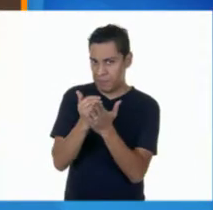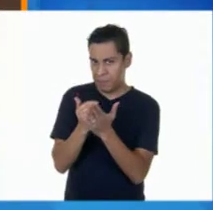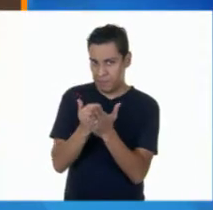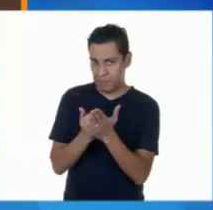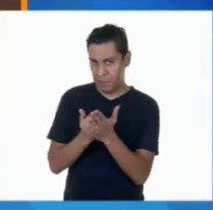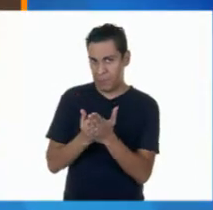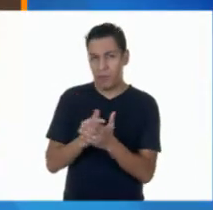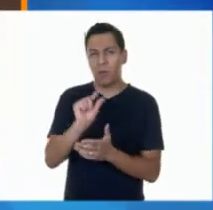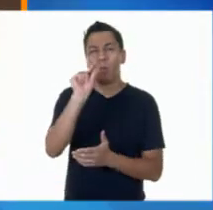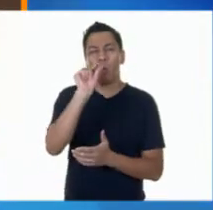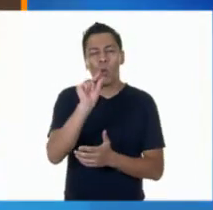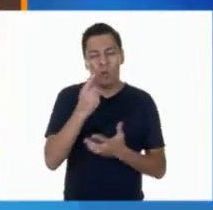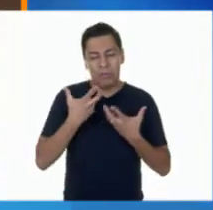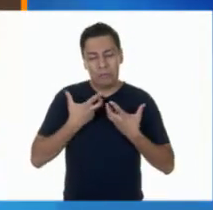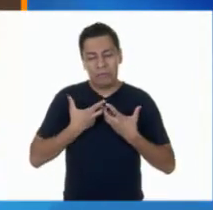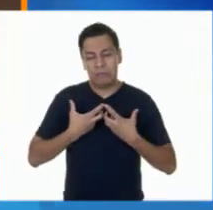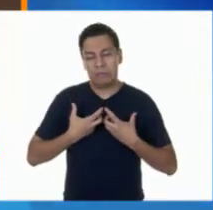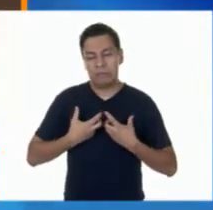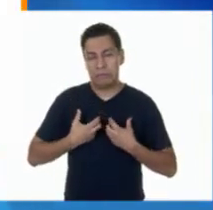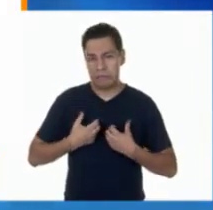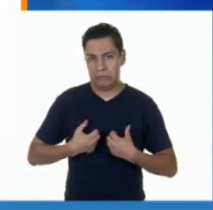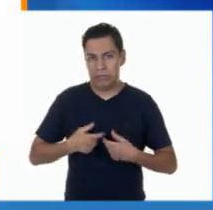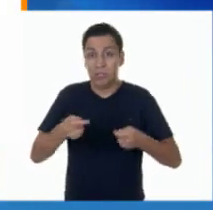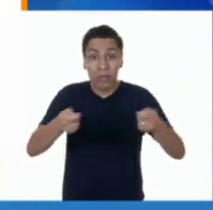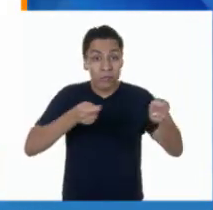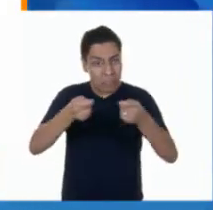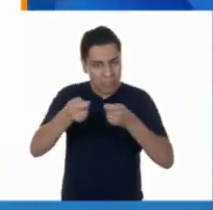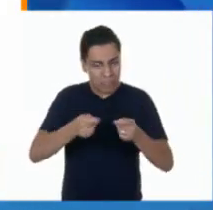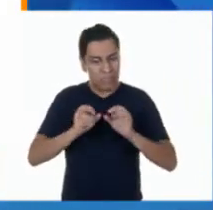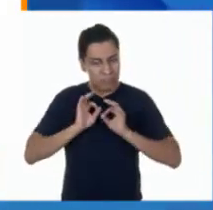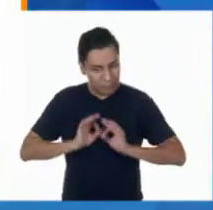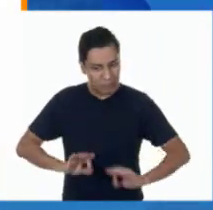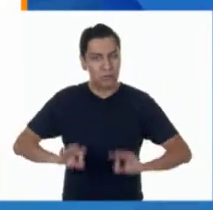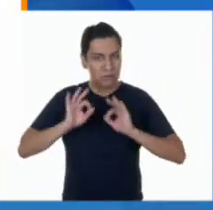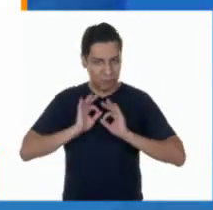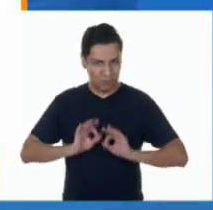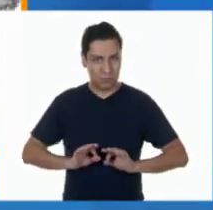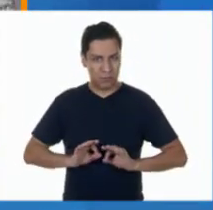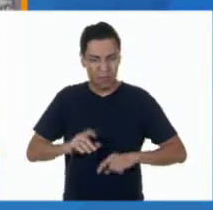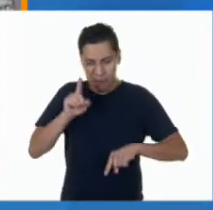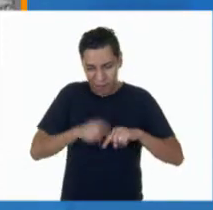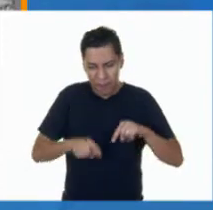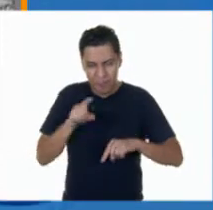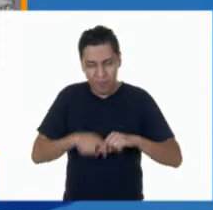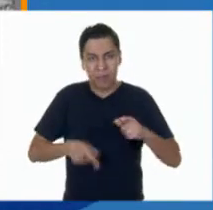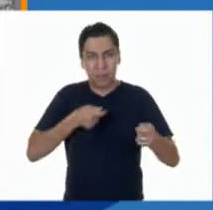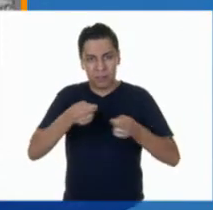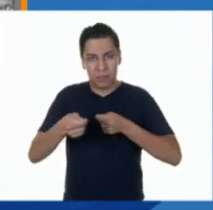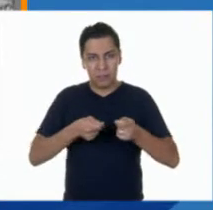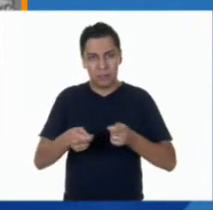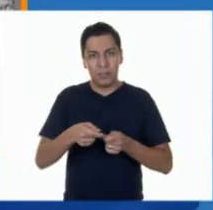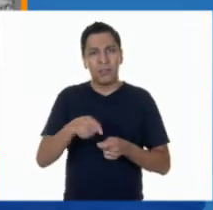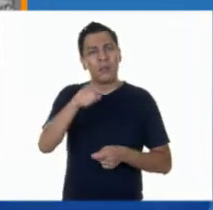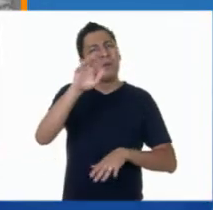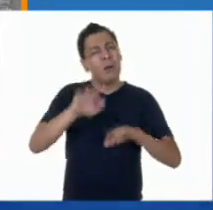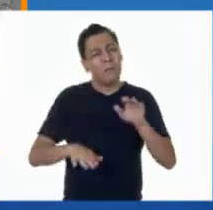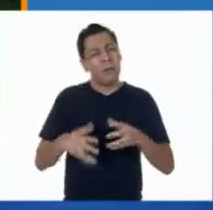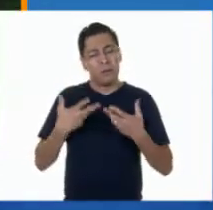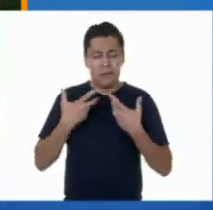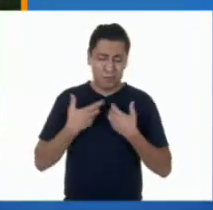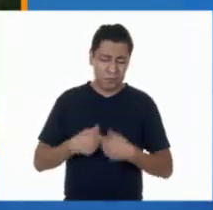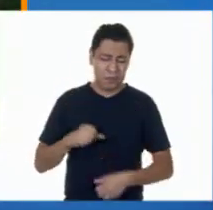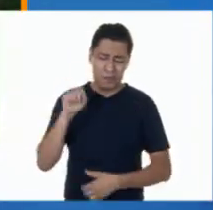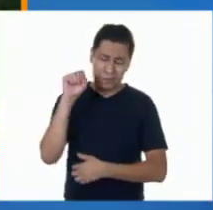sensación de menor intensidad que la tristeza. Sin embargo, es probable que cuando nos encontremos decaídos o desanimados,